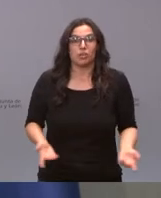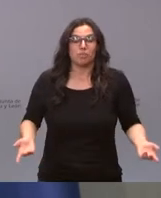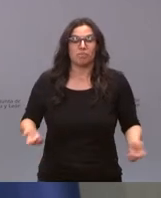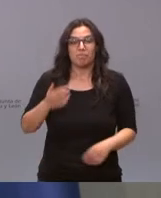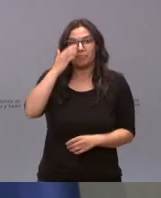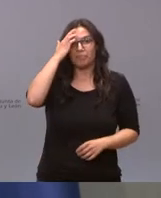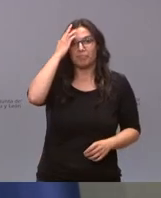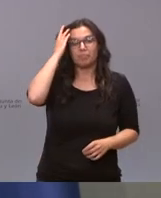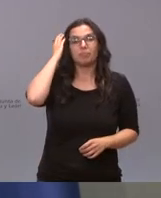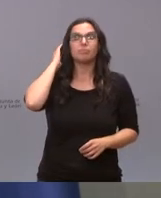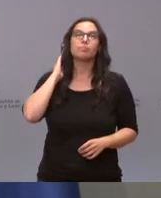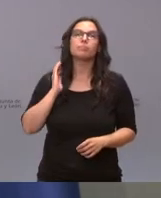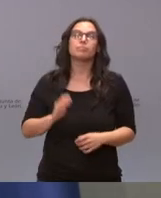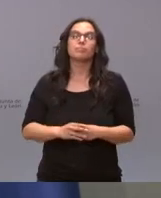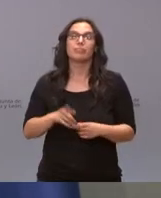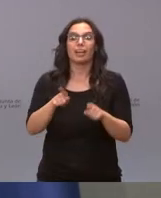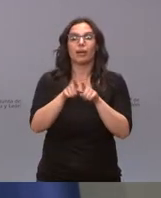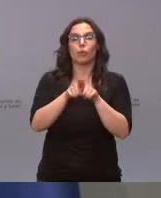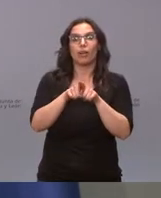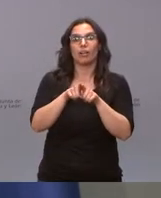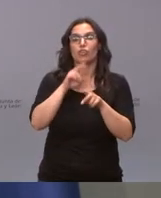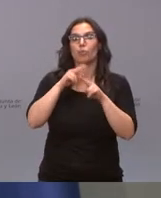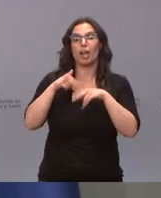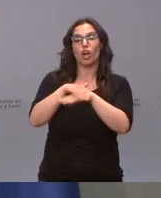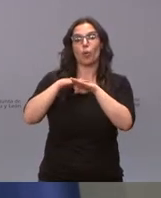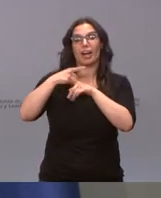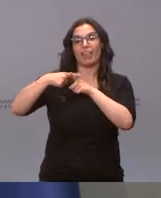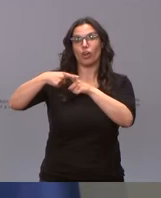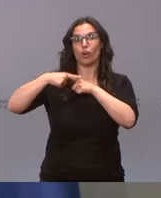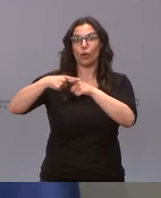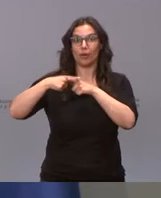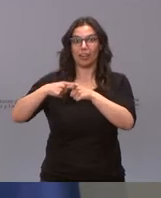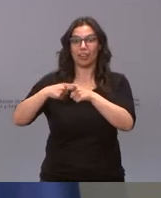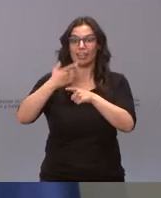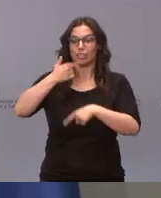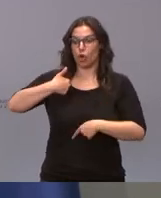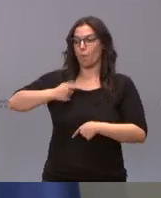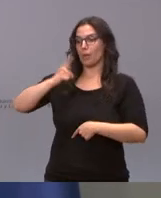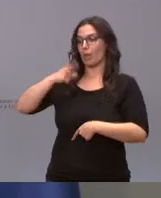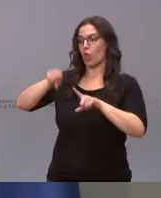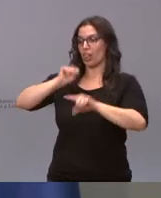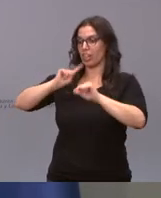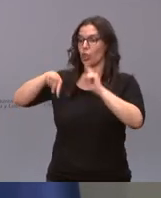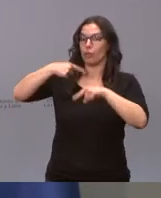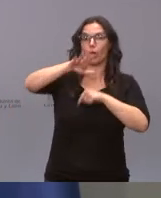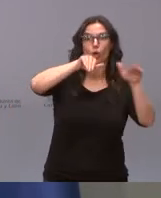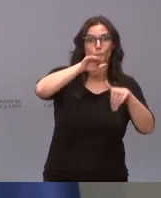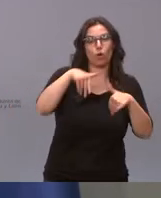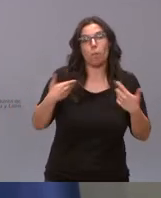pero este tipo de cogobernanza de vamos a llamar a los presidentes cuando hayamos tomado las decisiones no sé si es de mucha utilidad